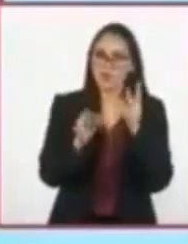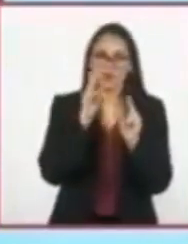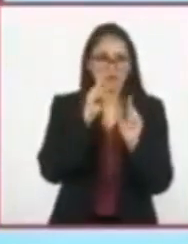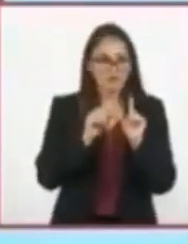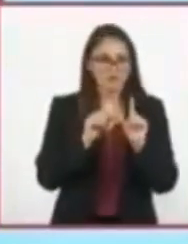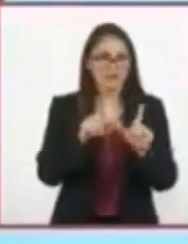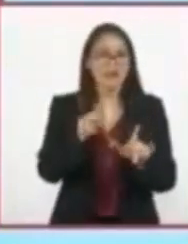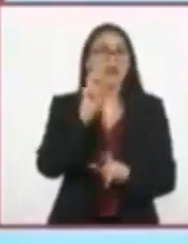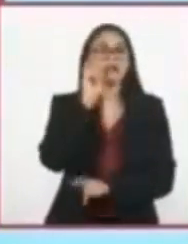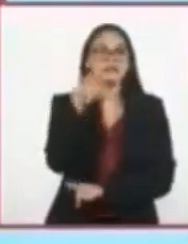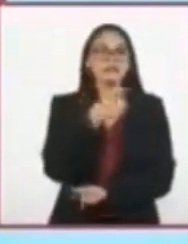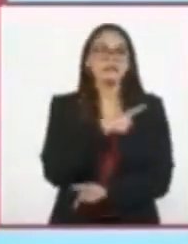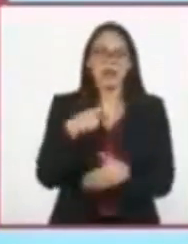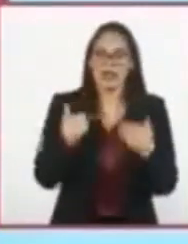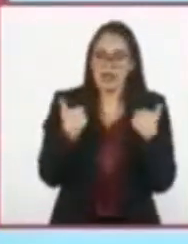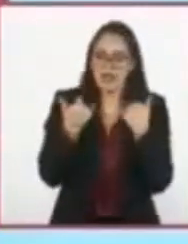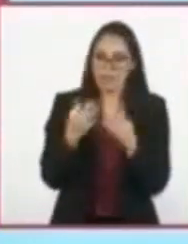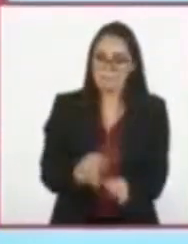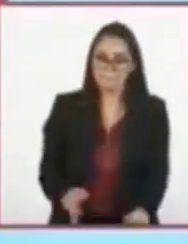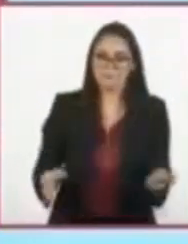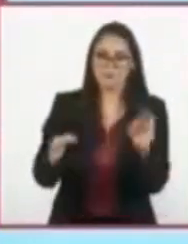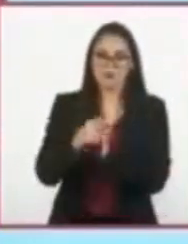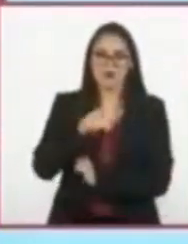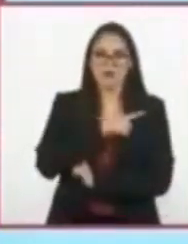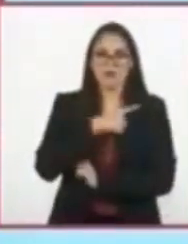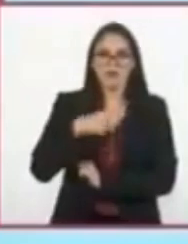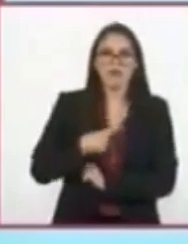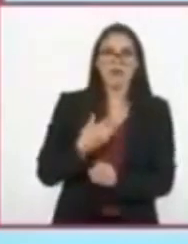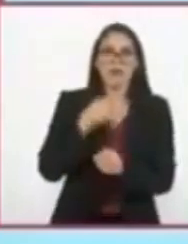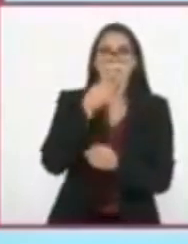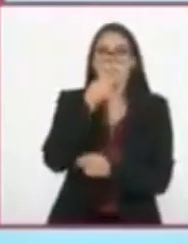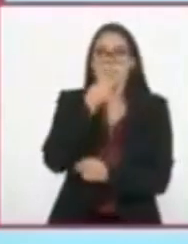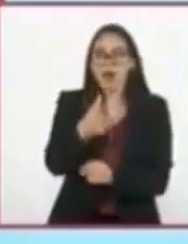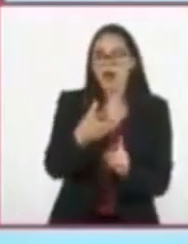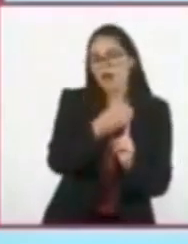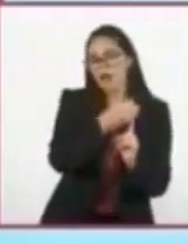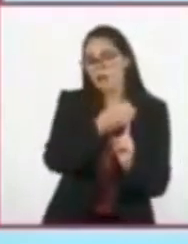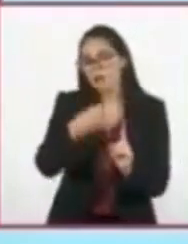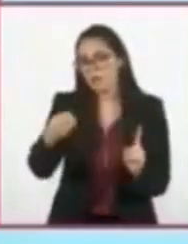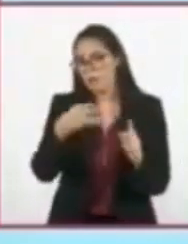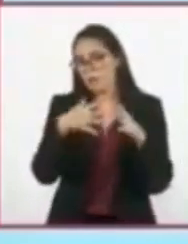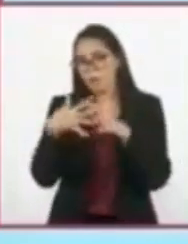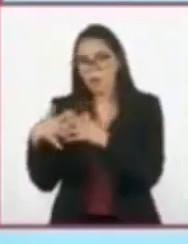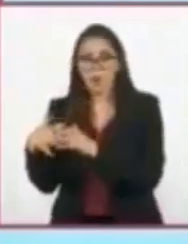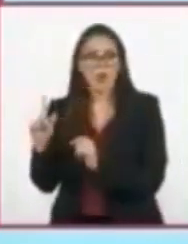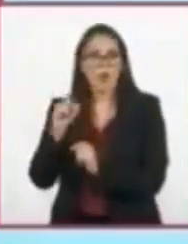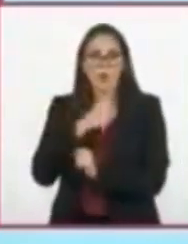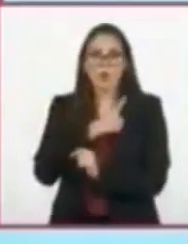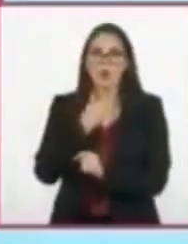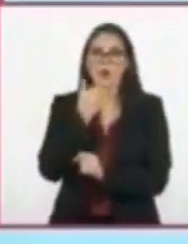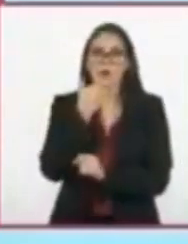sesión. La importancia de puntuar un texto en el cual se explica más a fondo este tema.